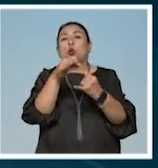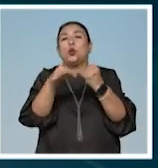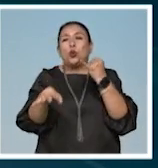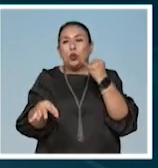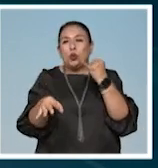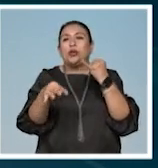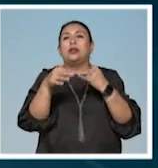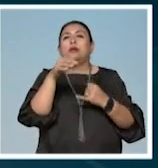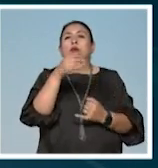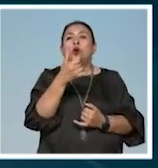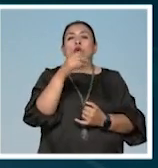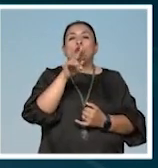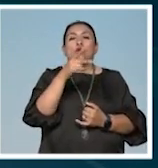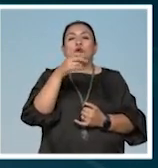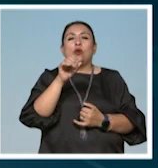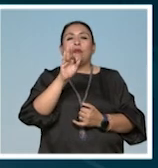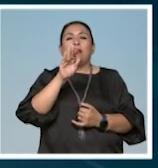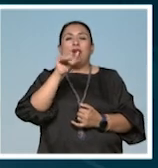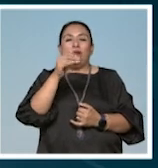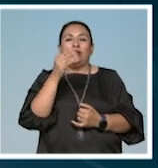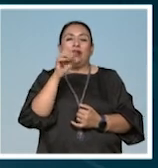los Yugo BAFTA Student Awards.